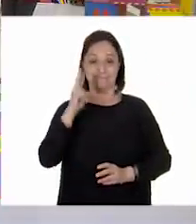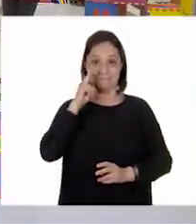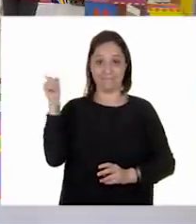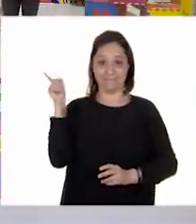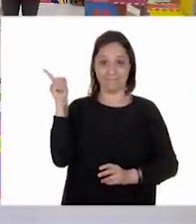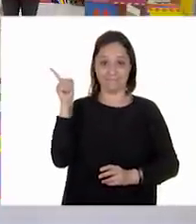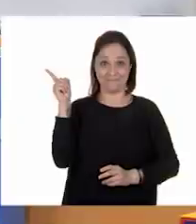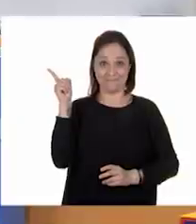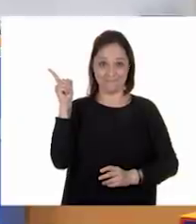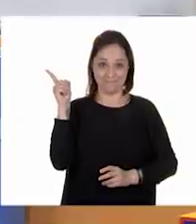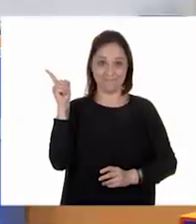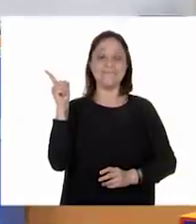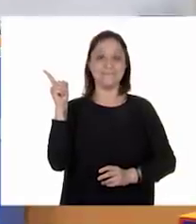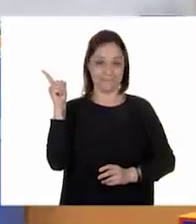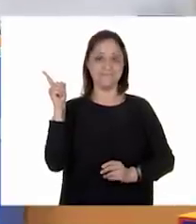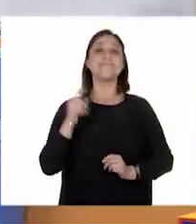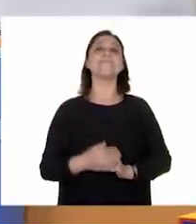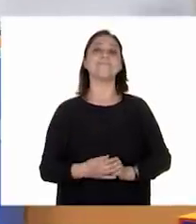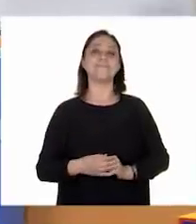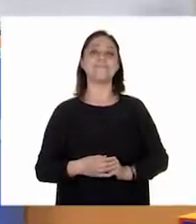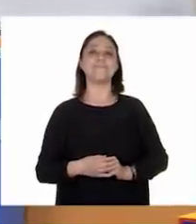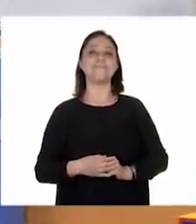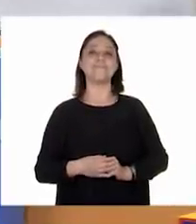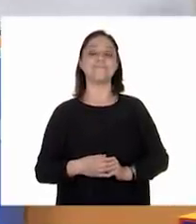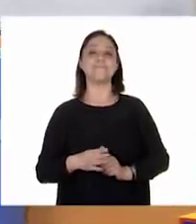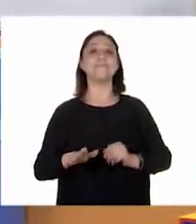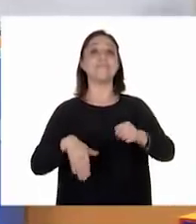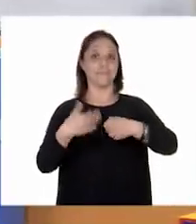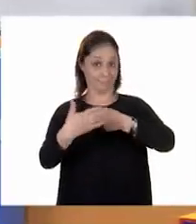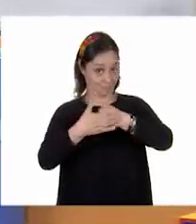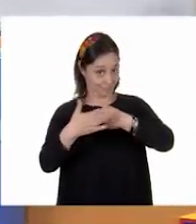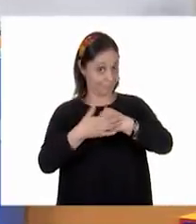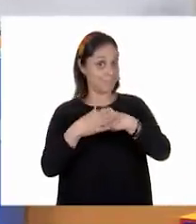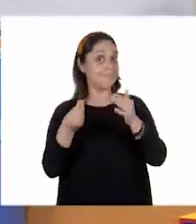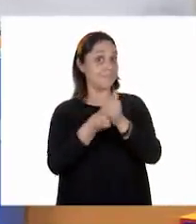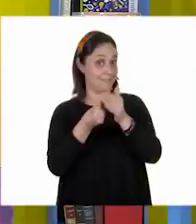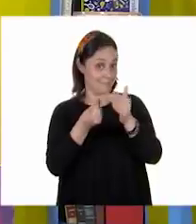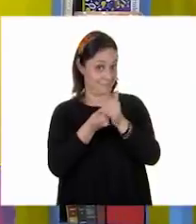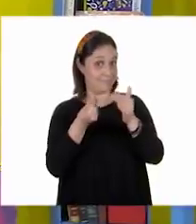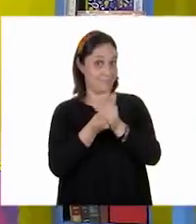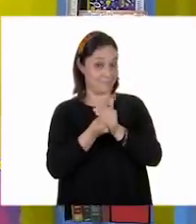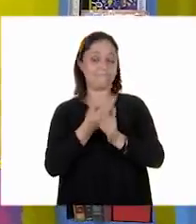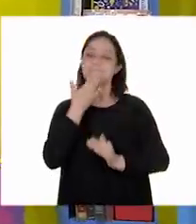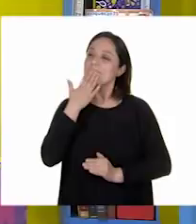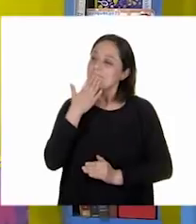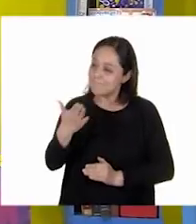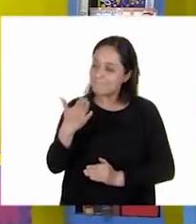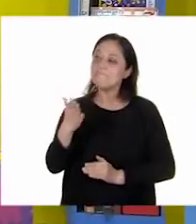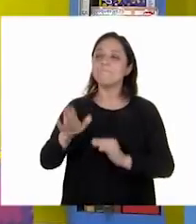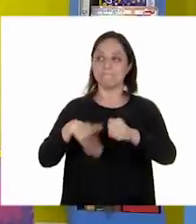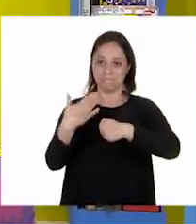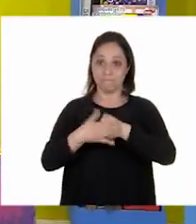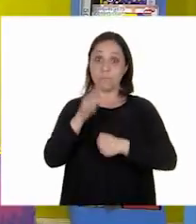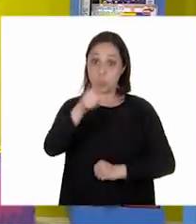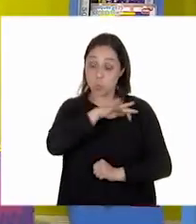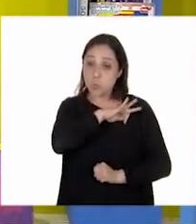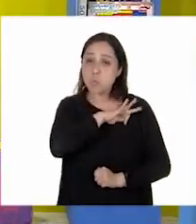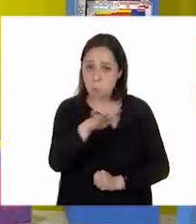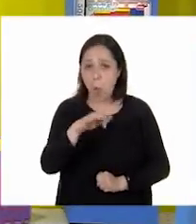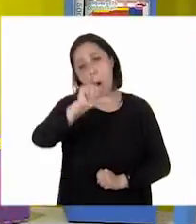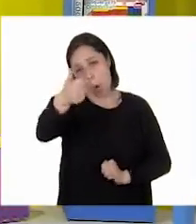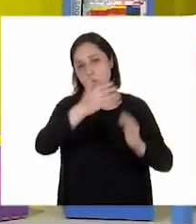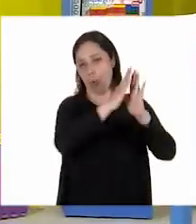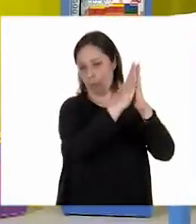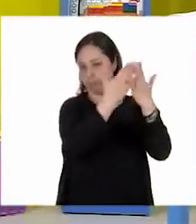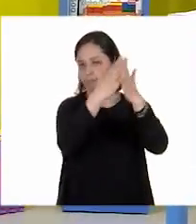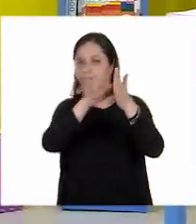Perfecto. Nos despedimos. Prepárense para la siguiente clase. Muy bien. Hasta la próxima. Ahora, si te es posible, consulta